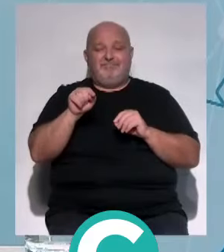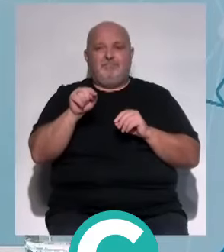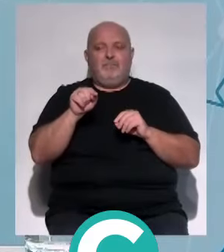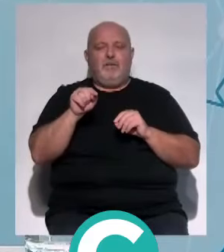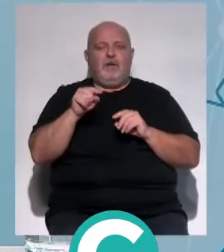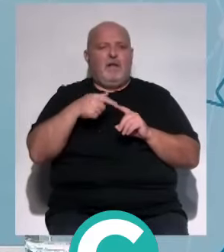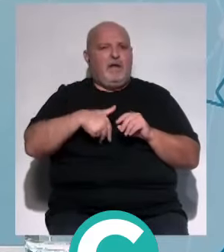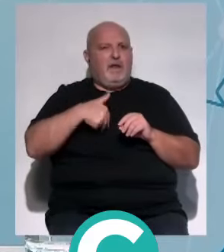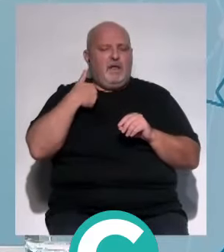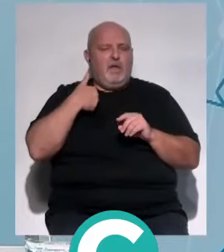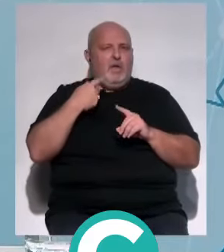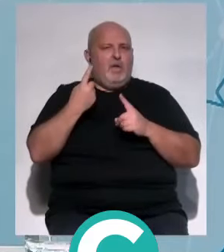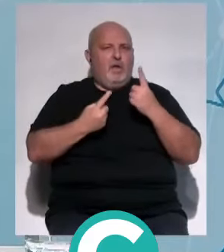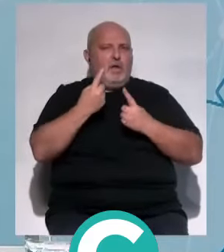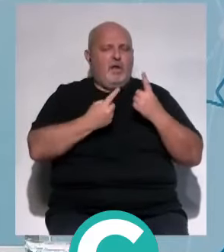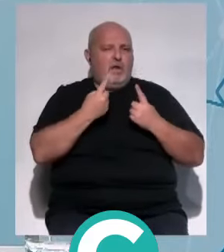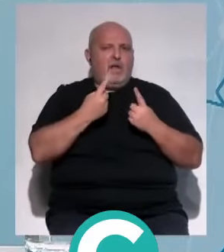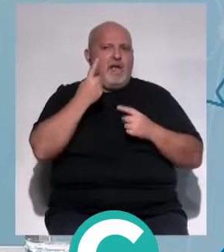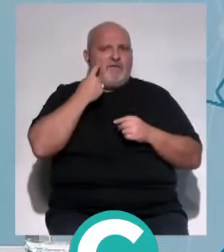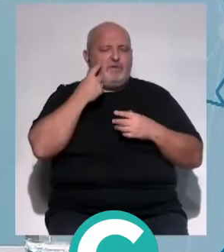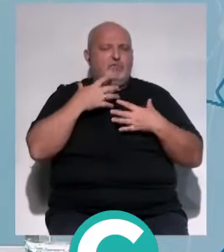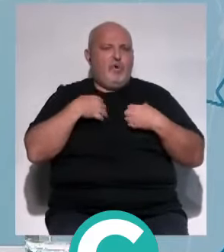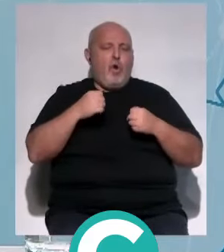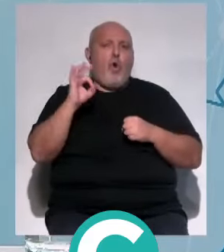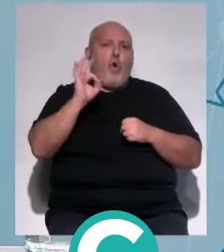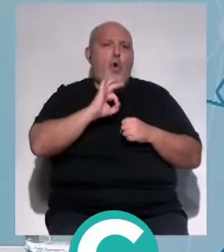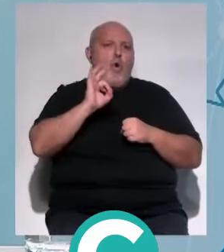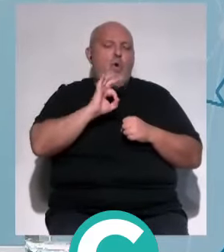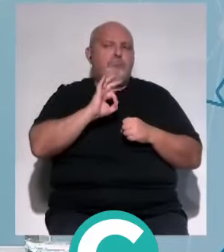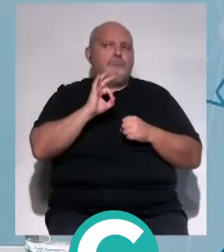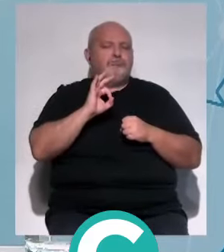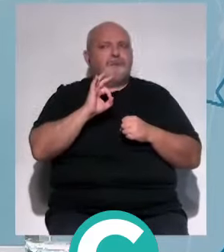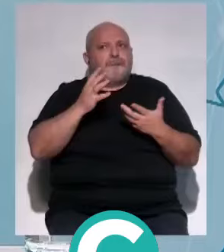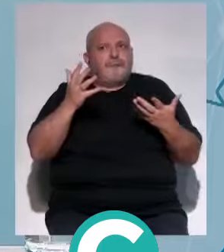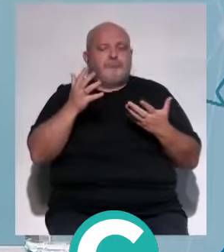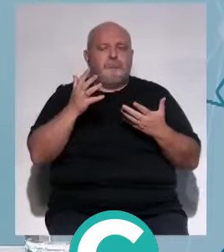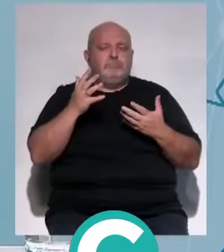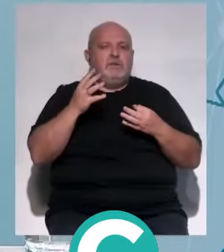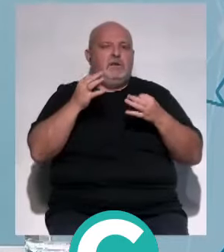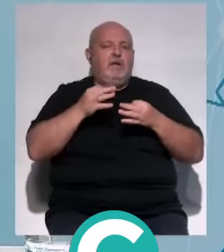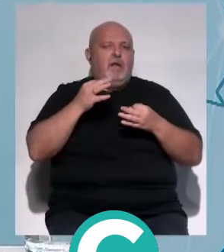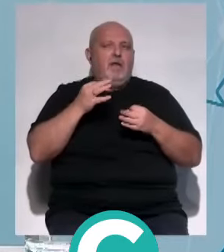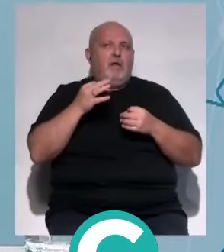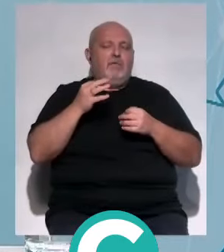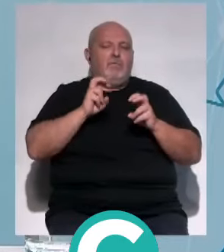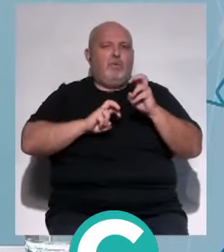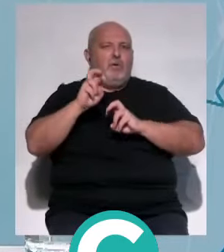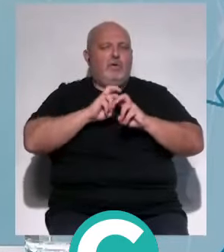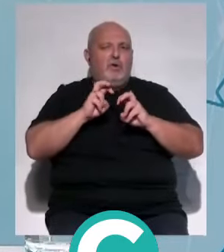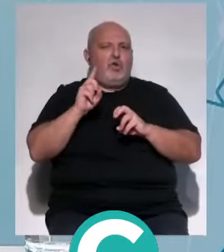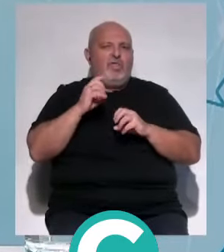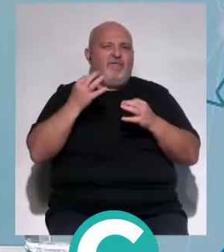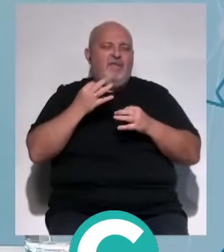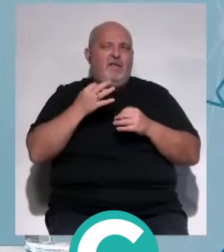¿es a nivel general como el resto de la población hábitos de vida saludable o estas personas deben de tener siempre presente que no